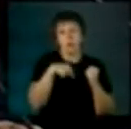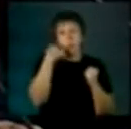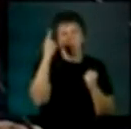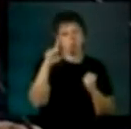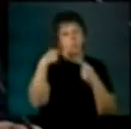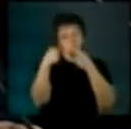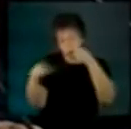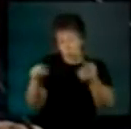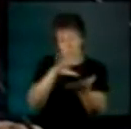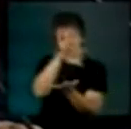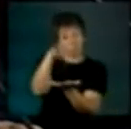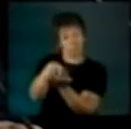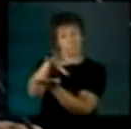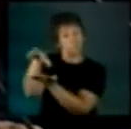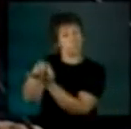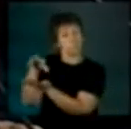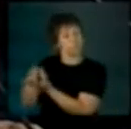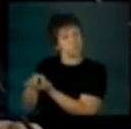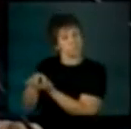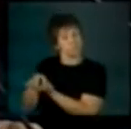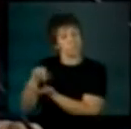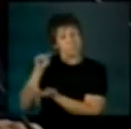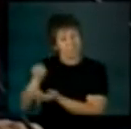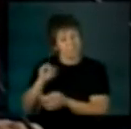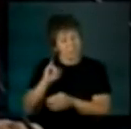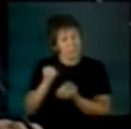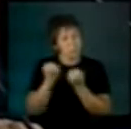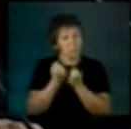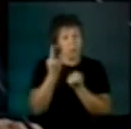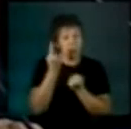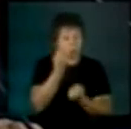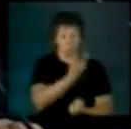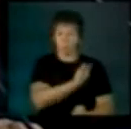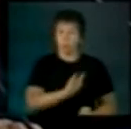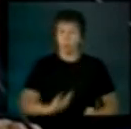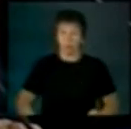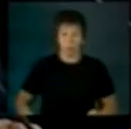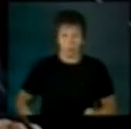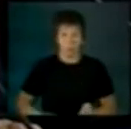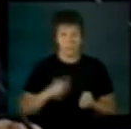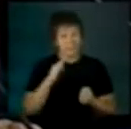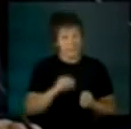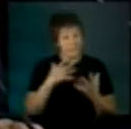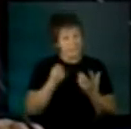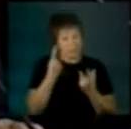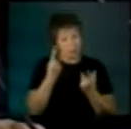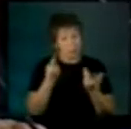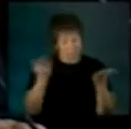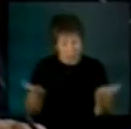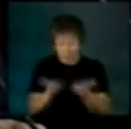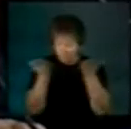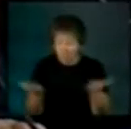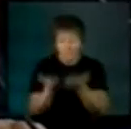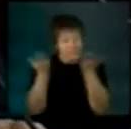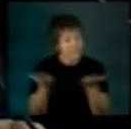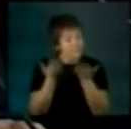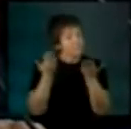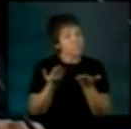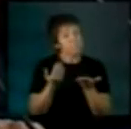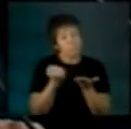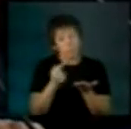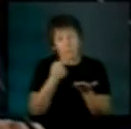en particular vamos a tener un estado activo en el estímulo a lo que hemos llamado